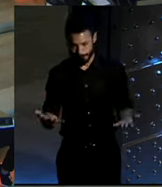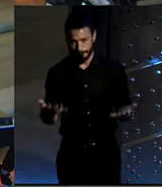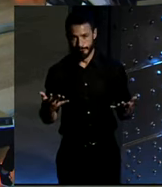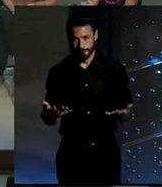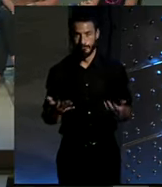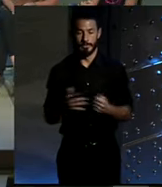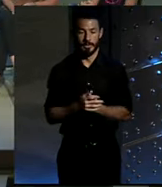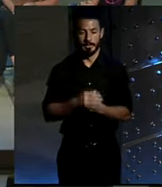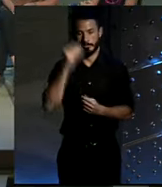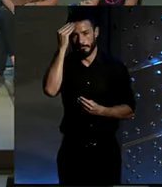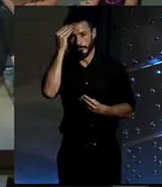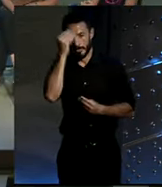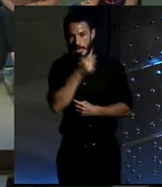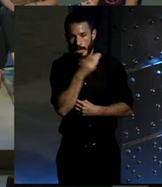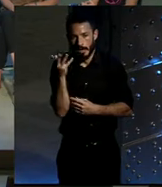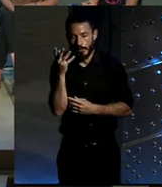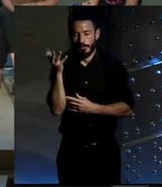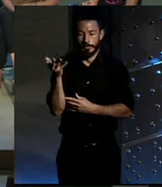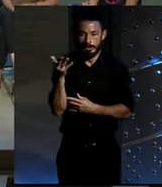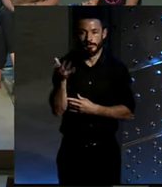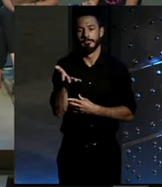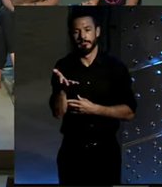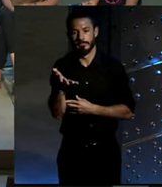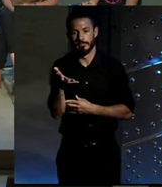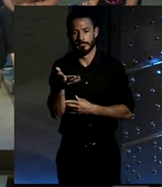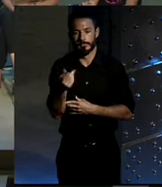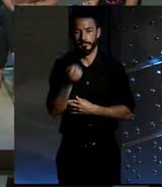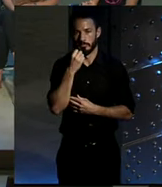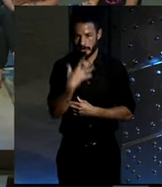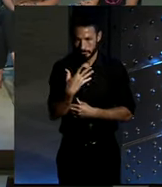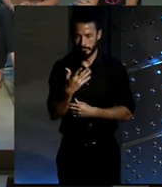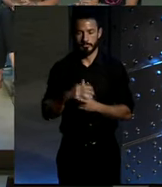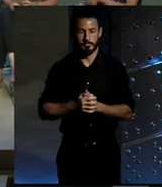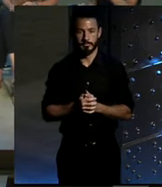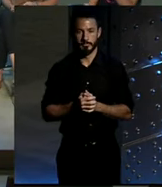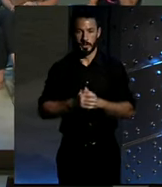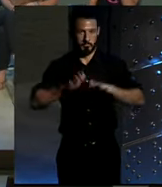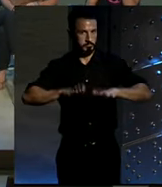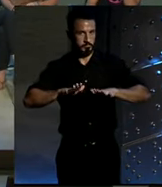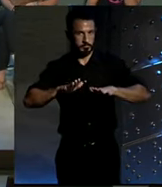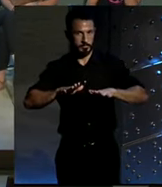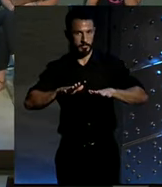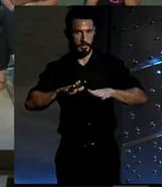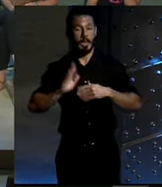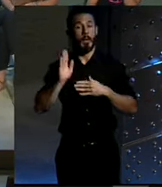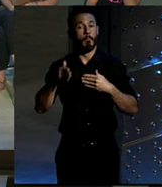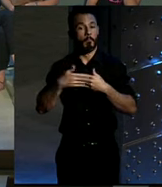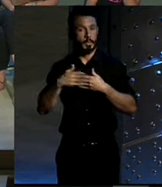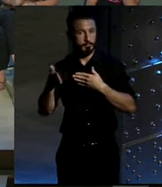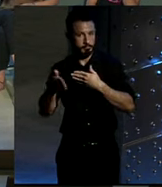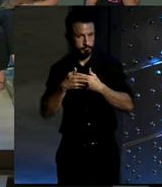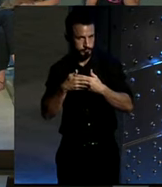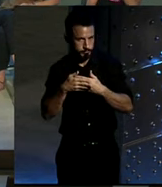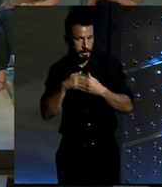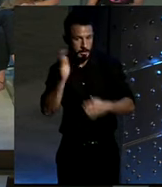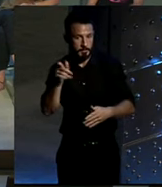supone que habrá... Claro. Esto sería una buena ciudad. Esto sería una ciudad estupenda para venir. Nos quedamos aquí ya, cerramos las puertas, secuestramos a